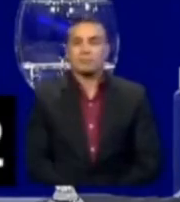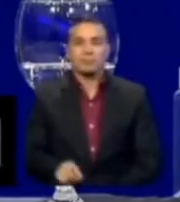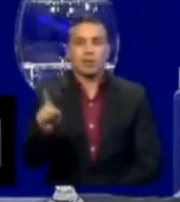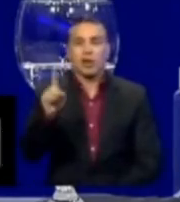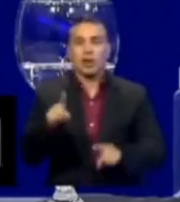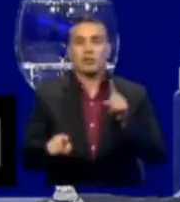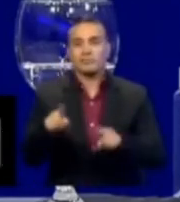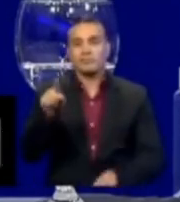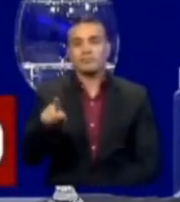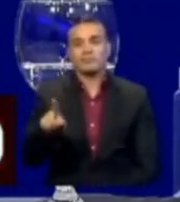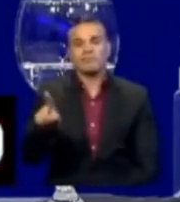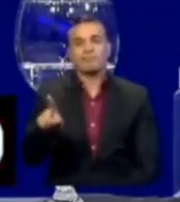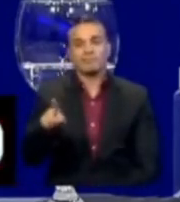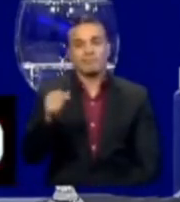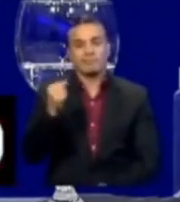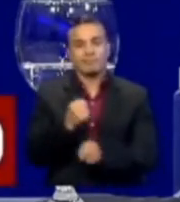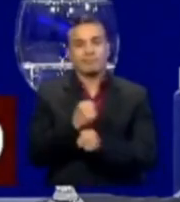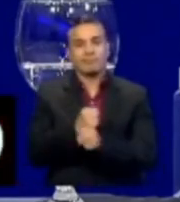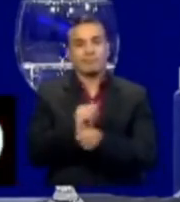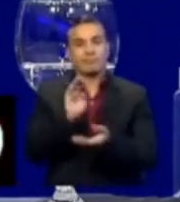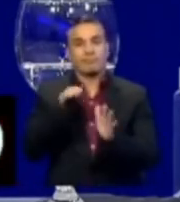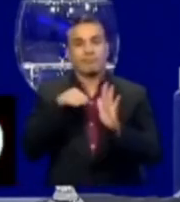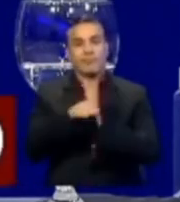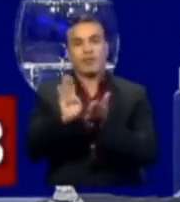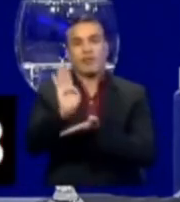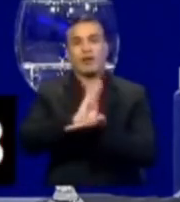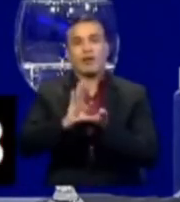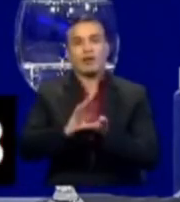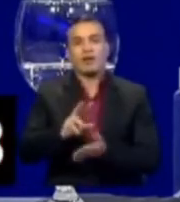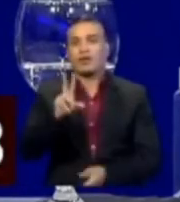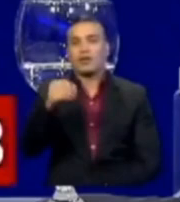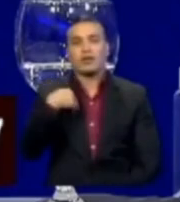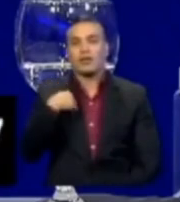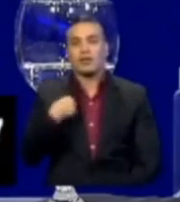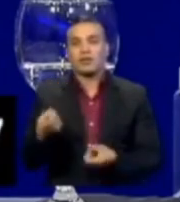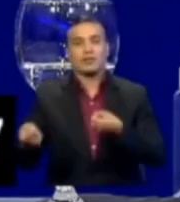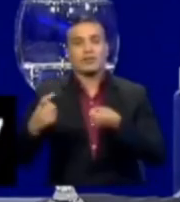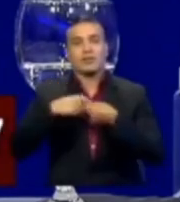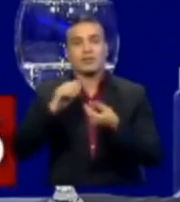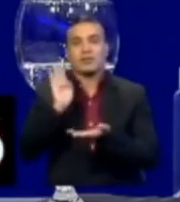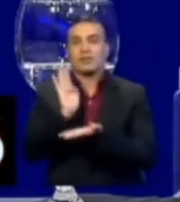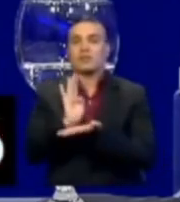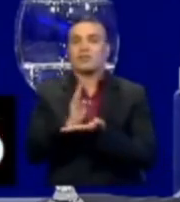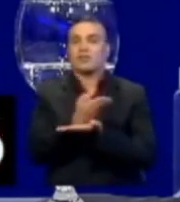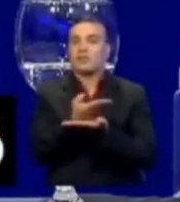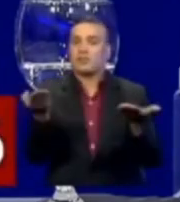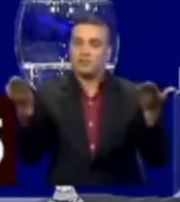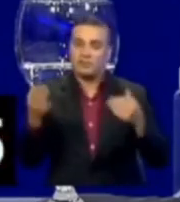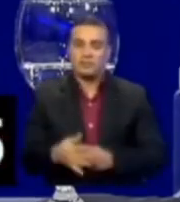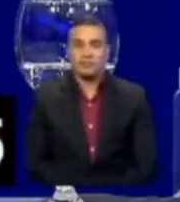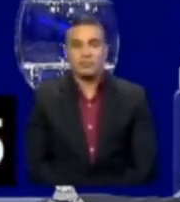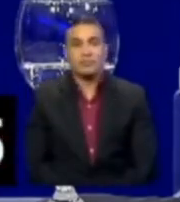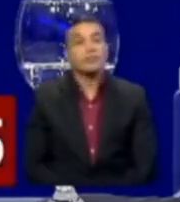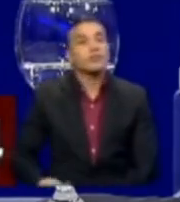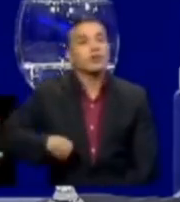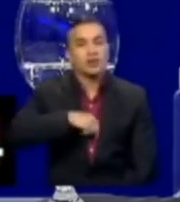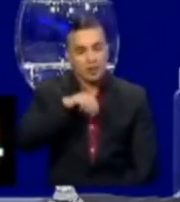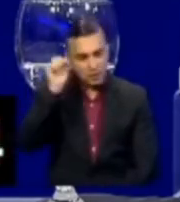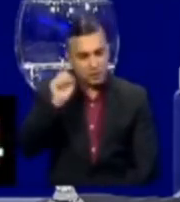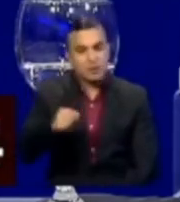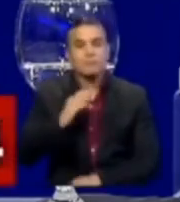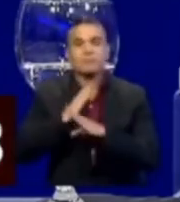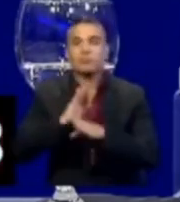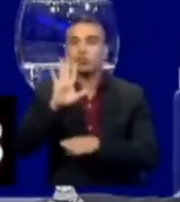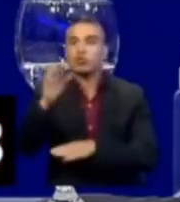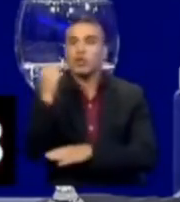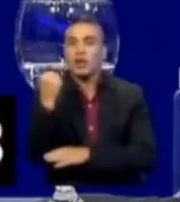tristemente los trabajadores del Banco del Barrio ni siquiera cuentan con afiliación a la seguridad social. Nosotros sí vamos a defender